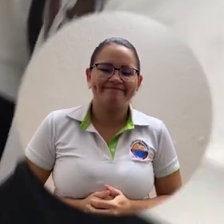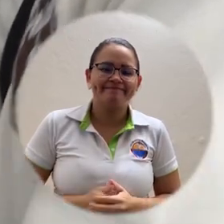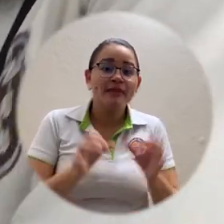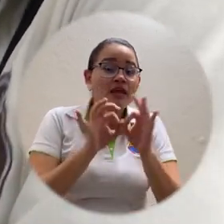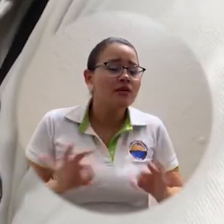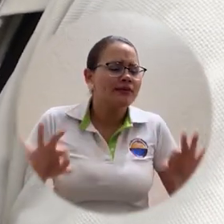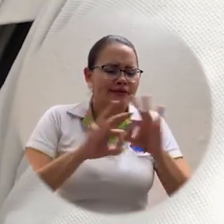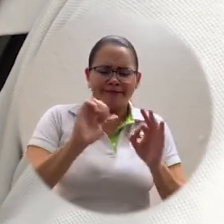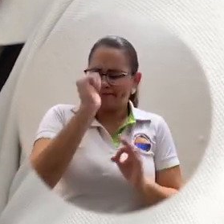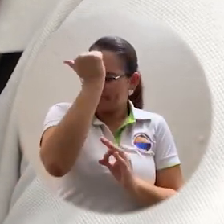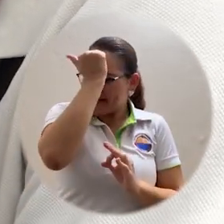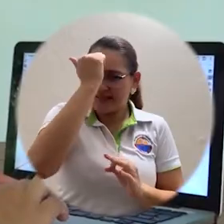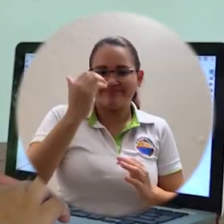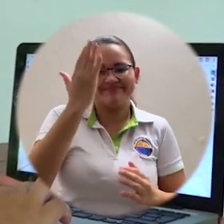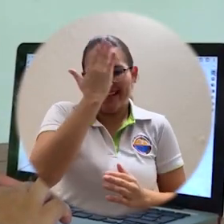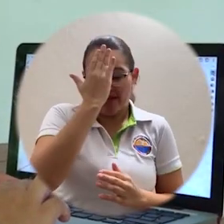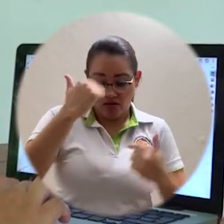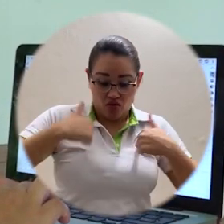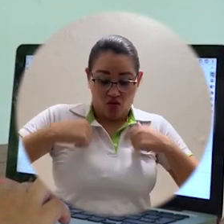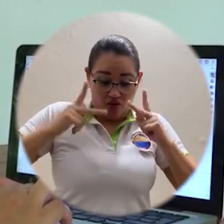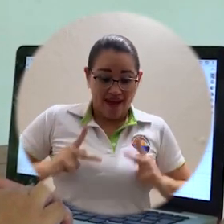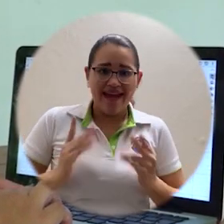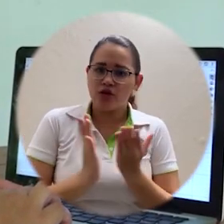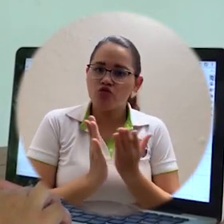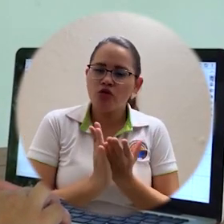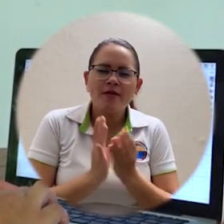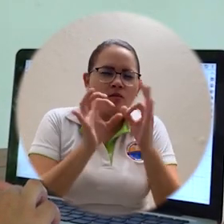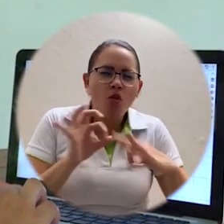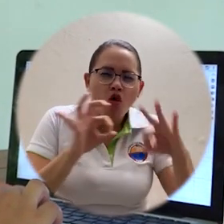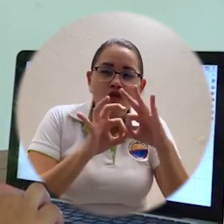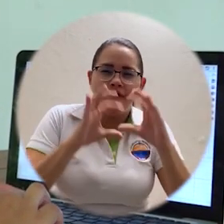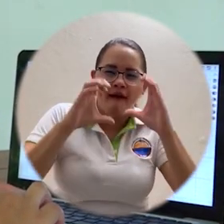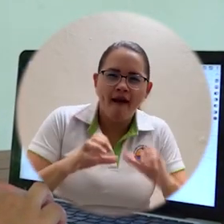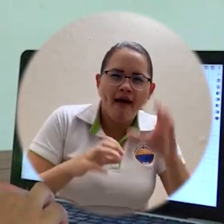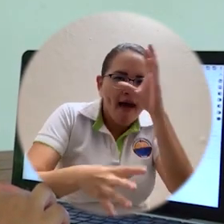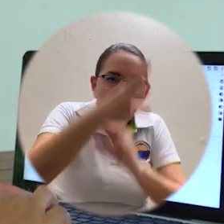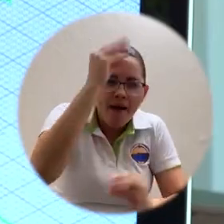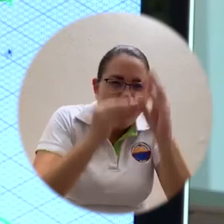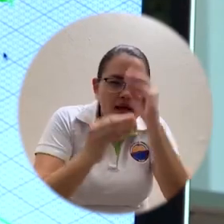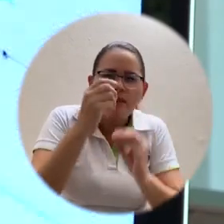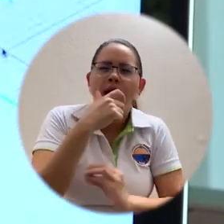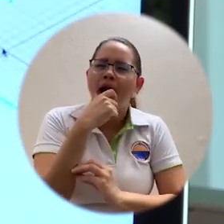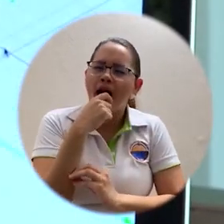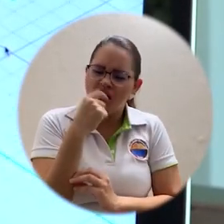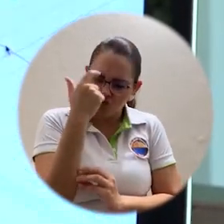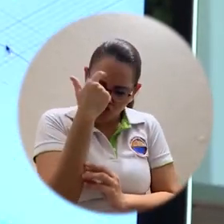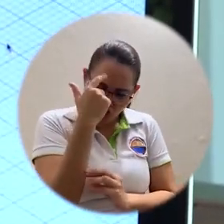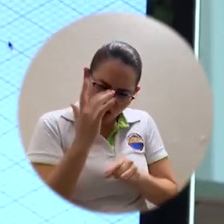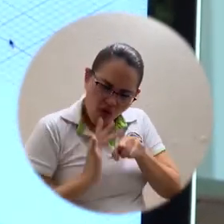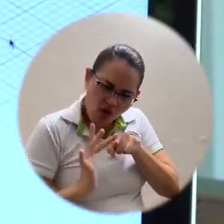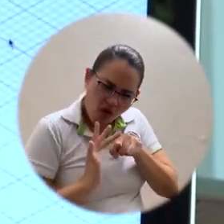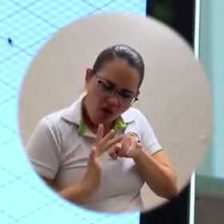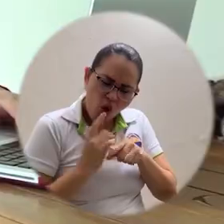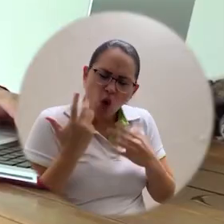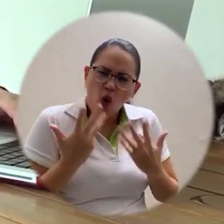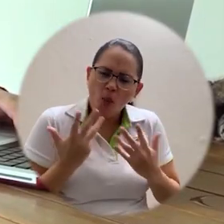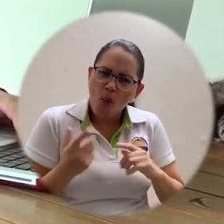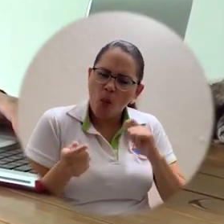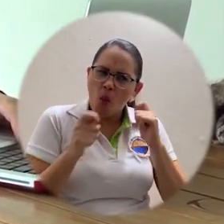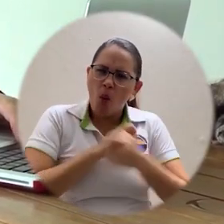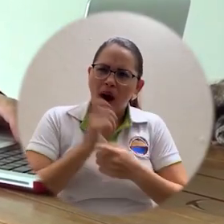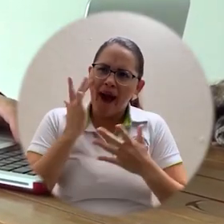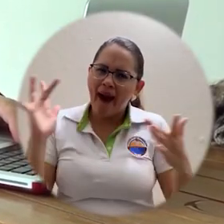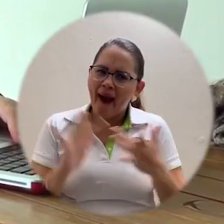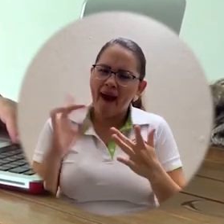Fundamental de uno como estudiante es ir procesando cada uno de los módulos que va dando la Universidad del Magdalena proyectados. Desde